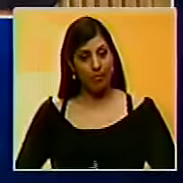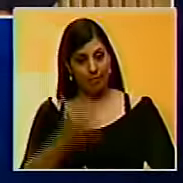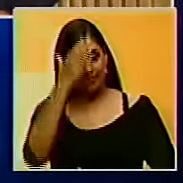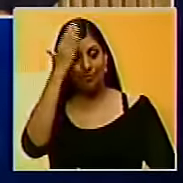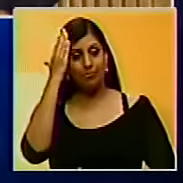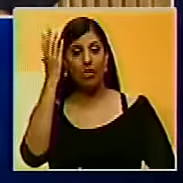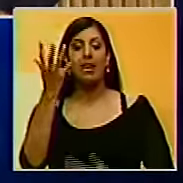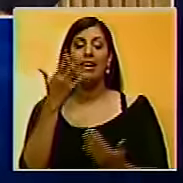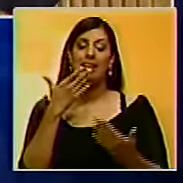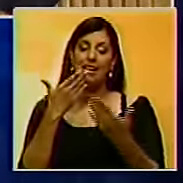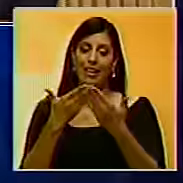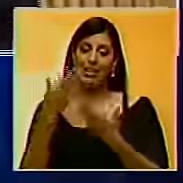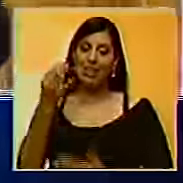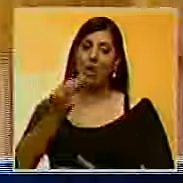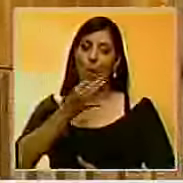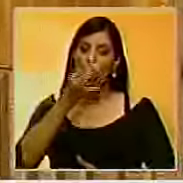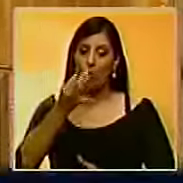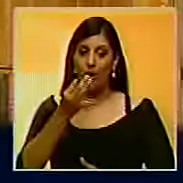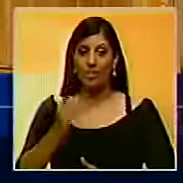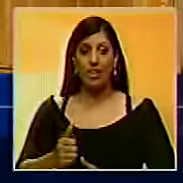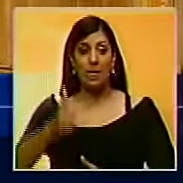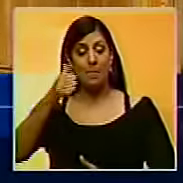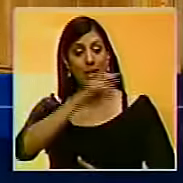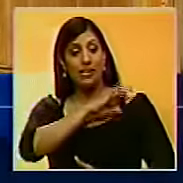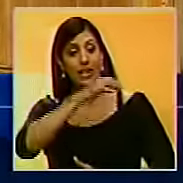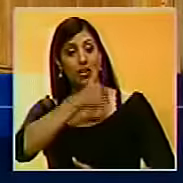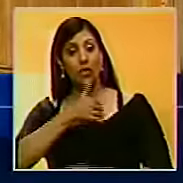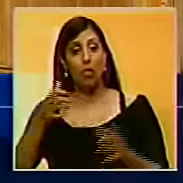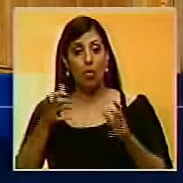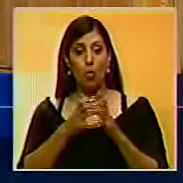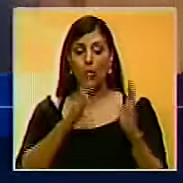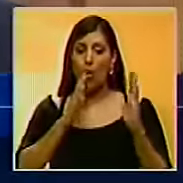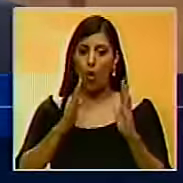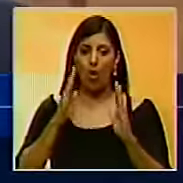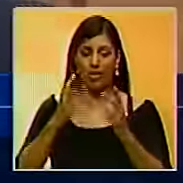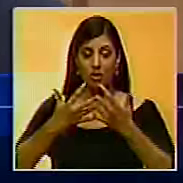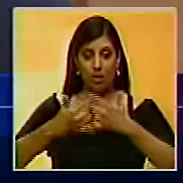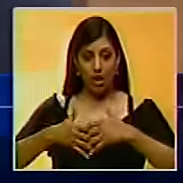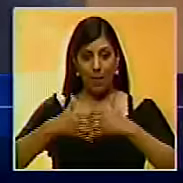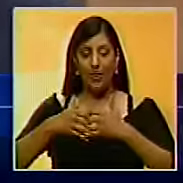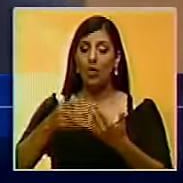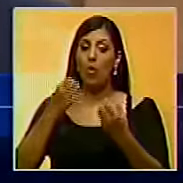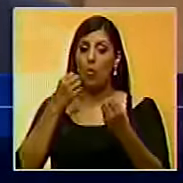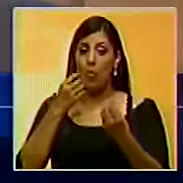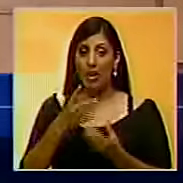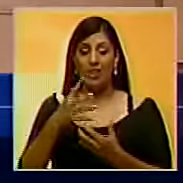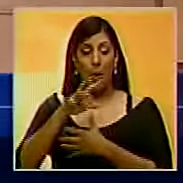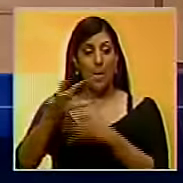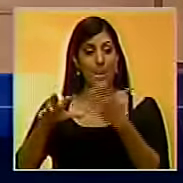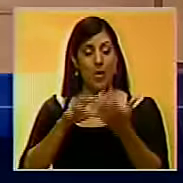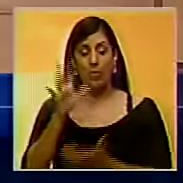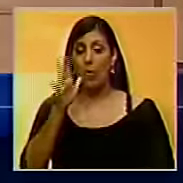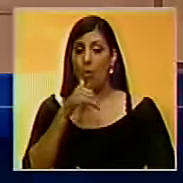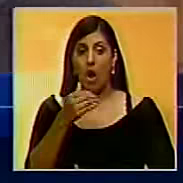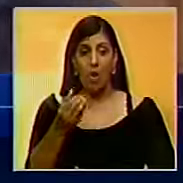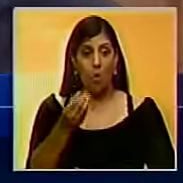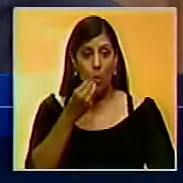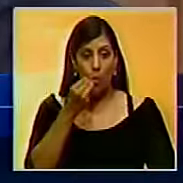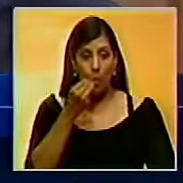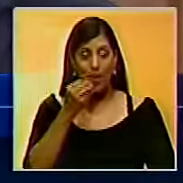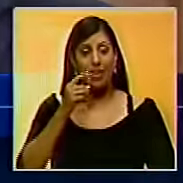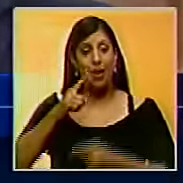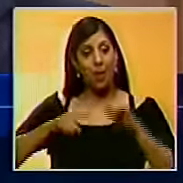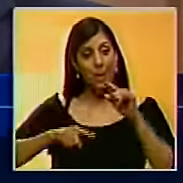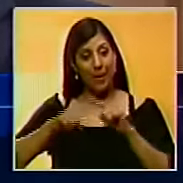Sí, así es, gracias. Buenas tardes. El máximo dirigente del organismo empresarial señaló que el problema del desabastecimiento de